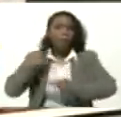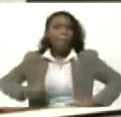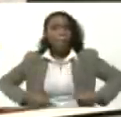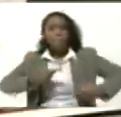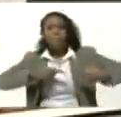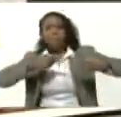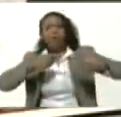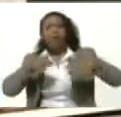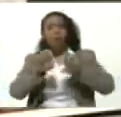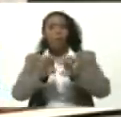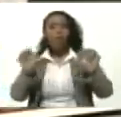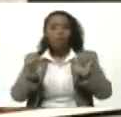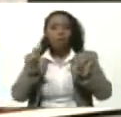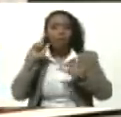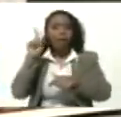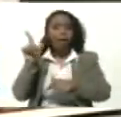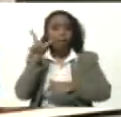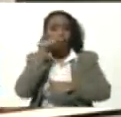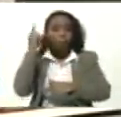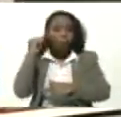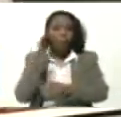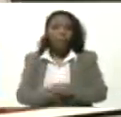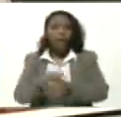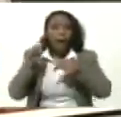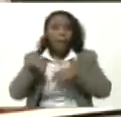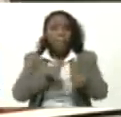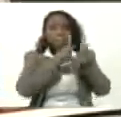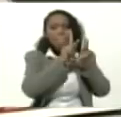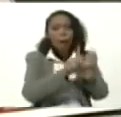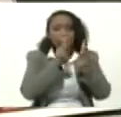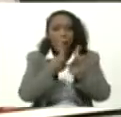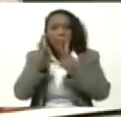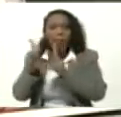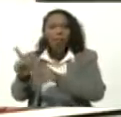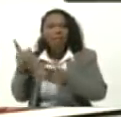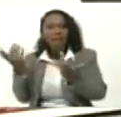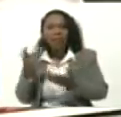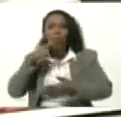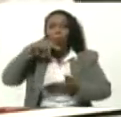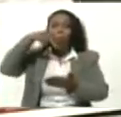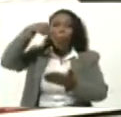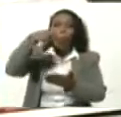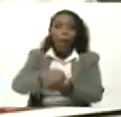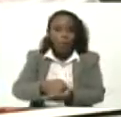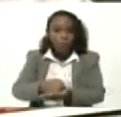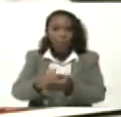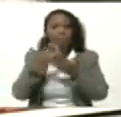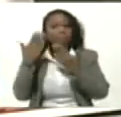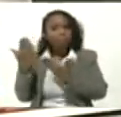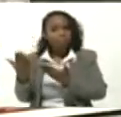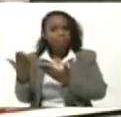Educadores De las Educadoras Este plan Que lleva Por nombre Precisamente Plan